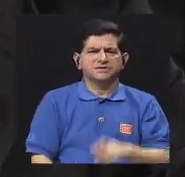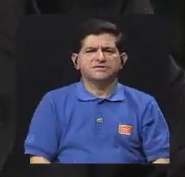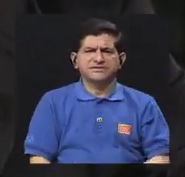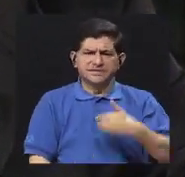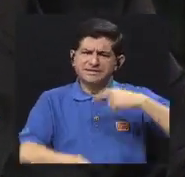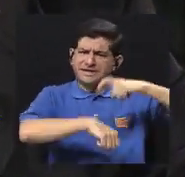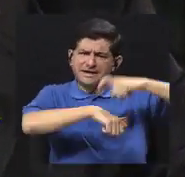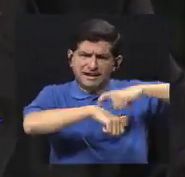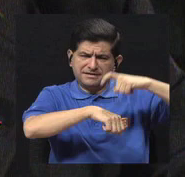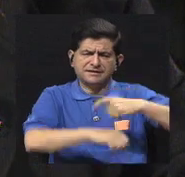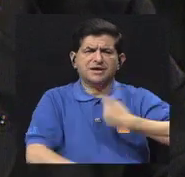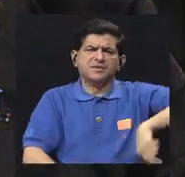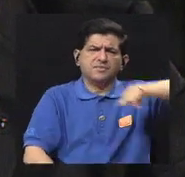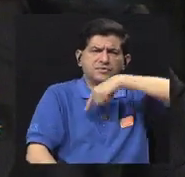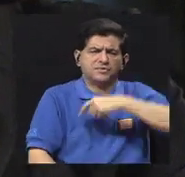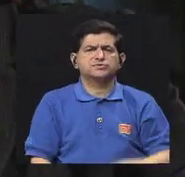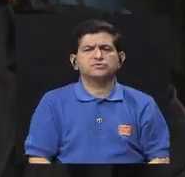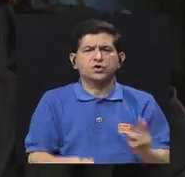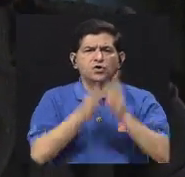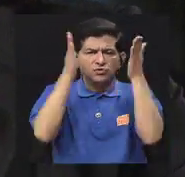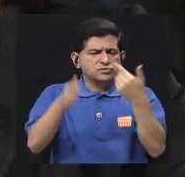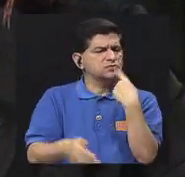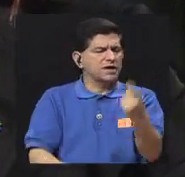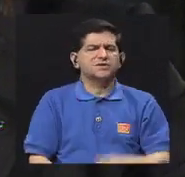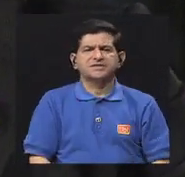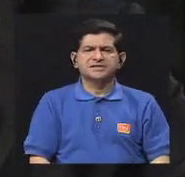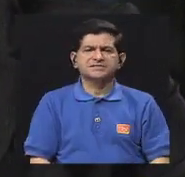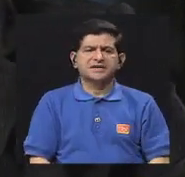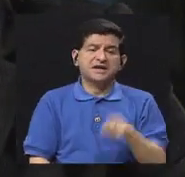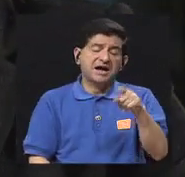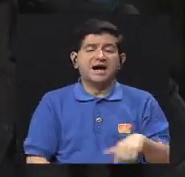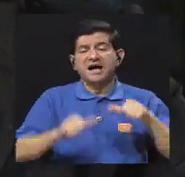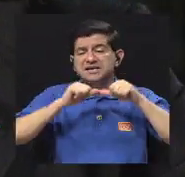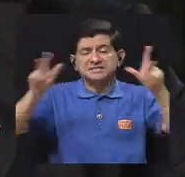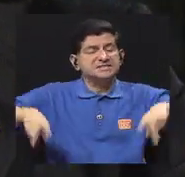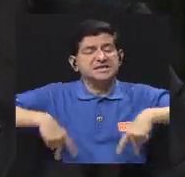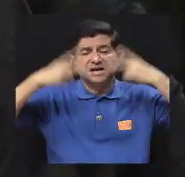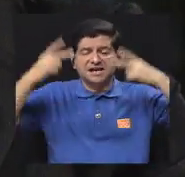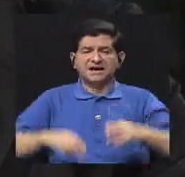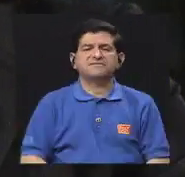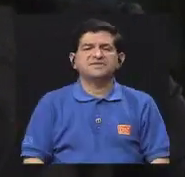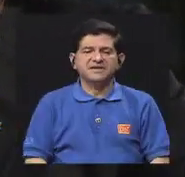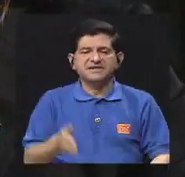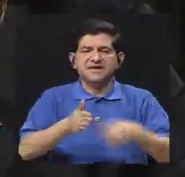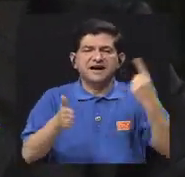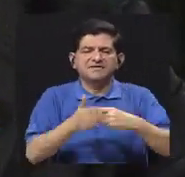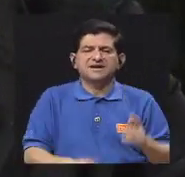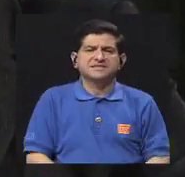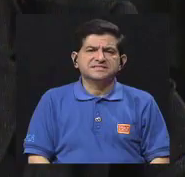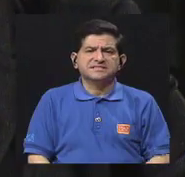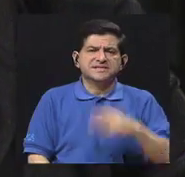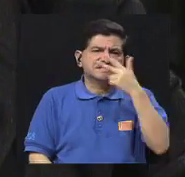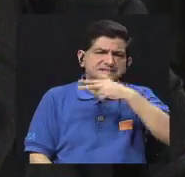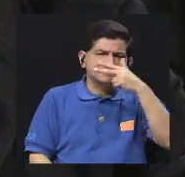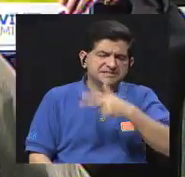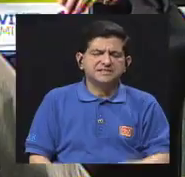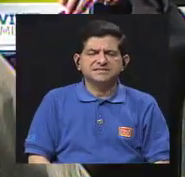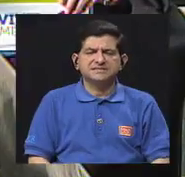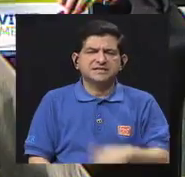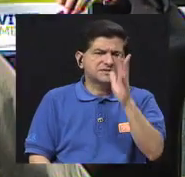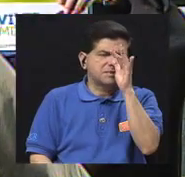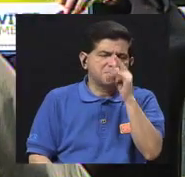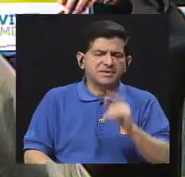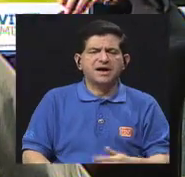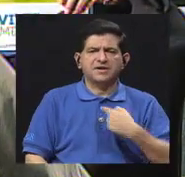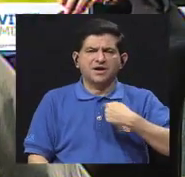sacar tiempo. A veces nosotros, como usuarios, decimos, se ríen, la vida sigue, hay chistes, hay bromas, y a uno como paciente tal vez